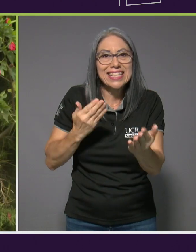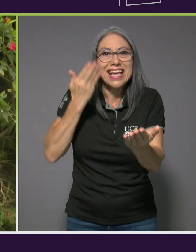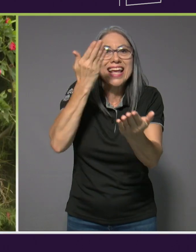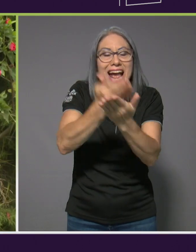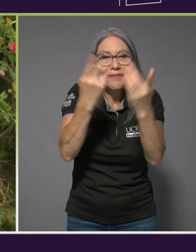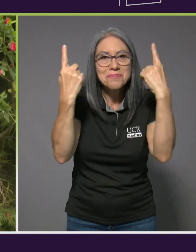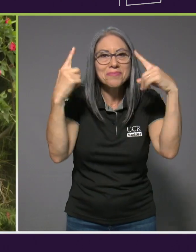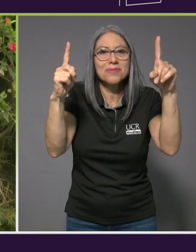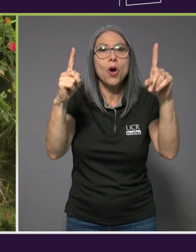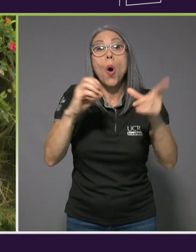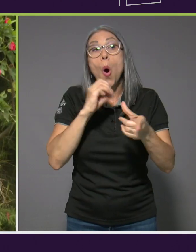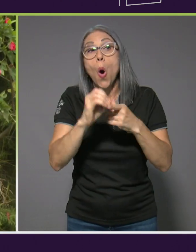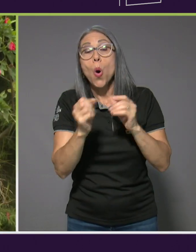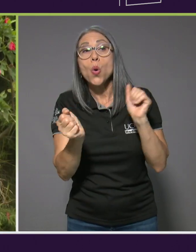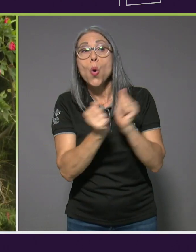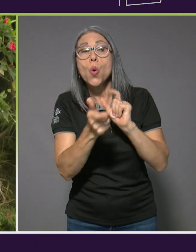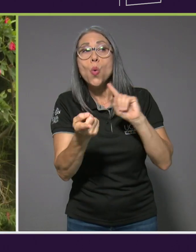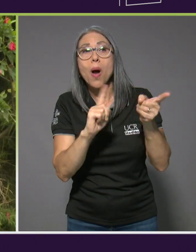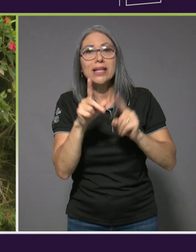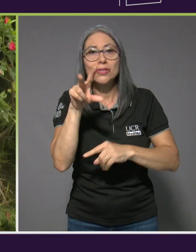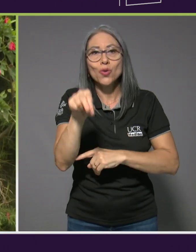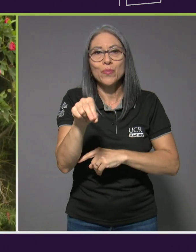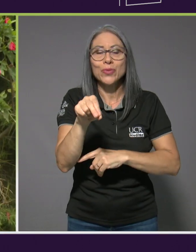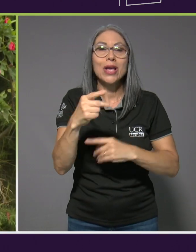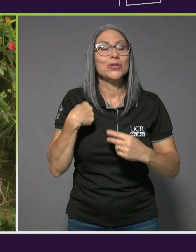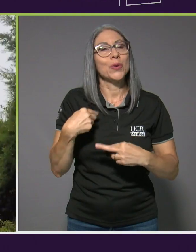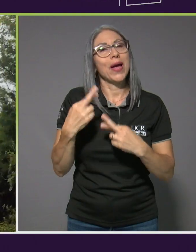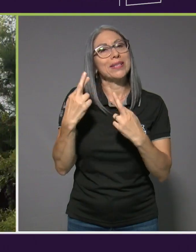espero que esta vez se me pueda dar la medalla.